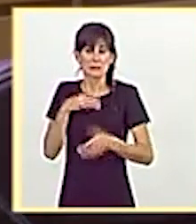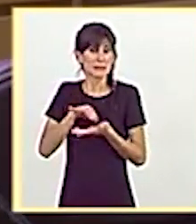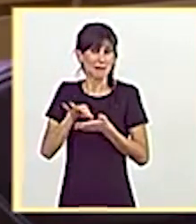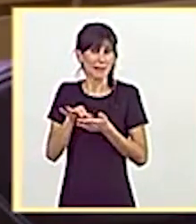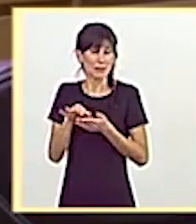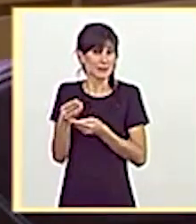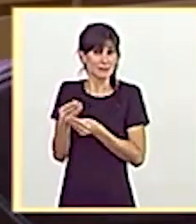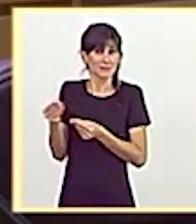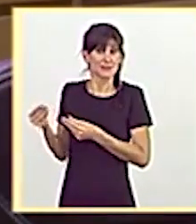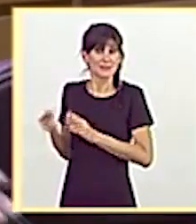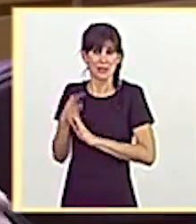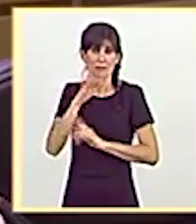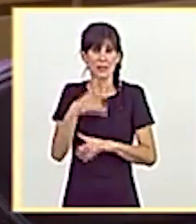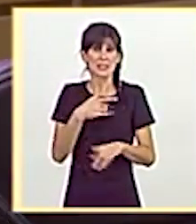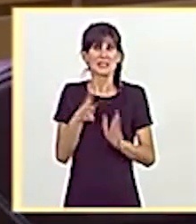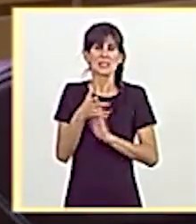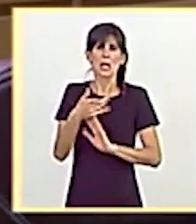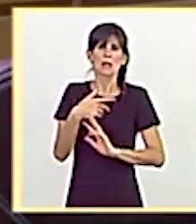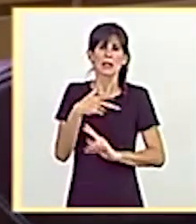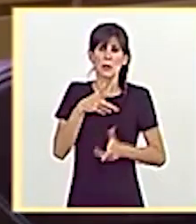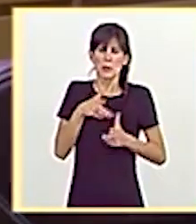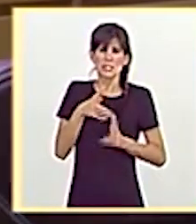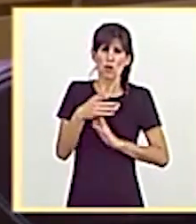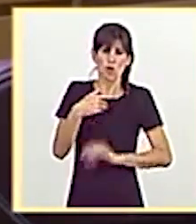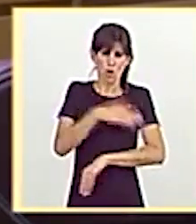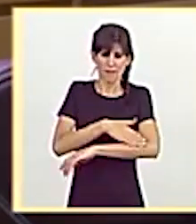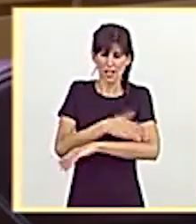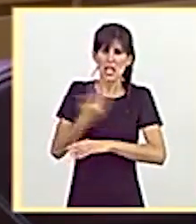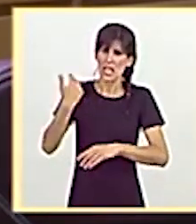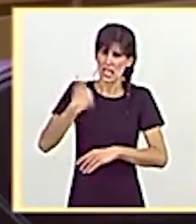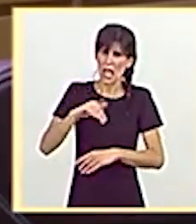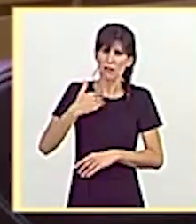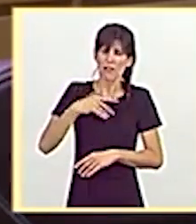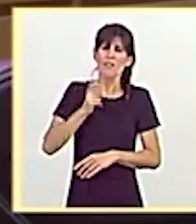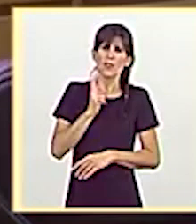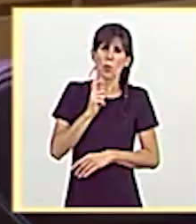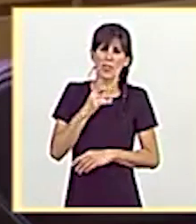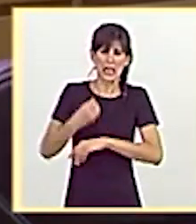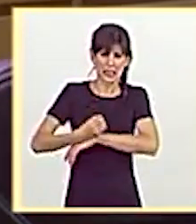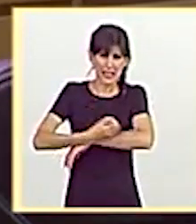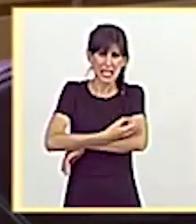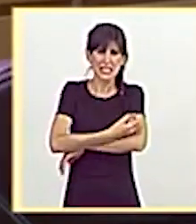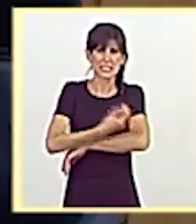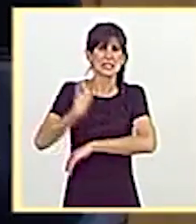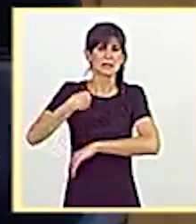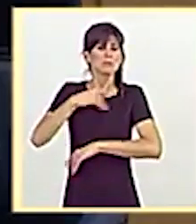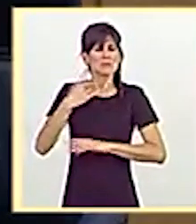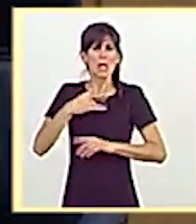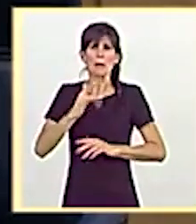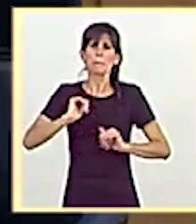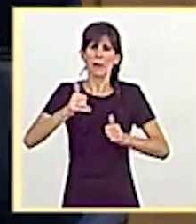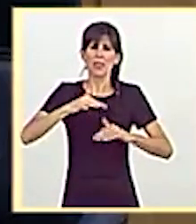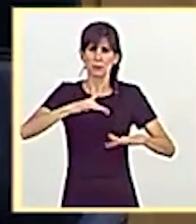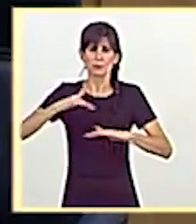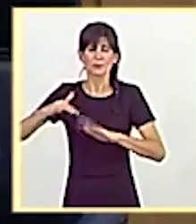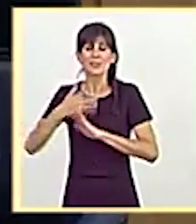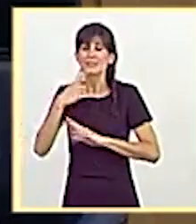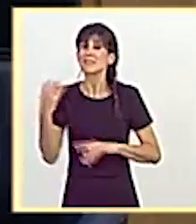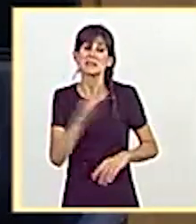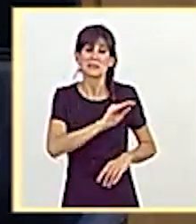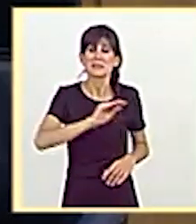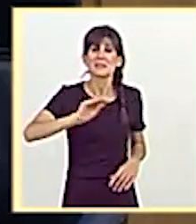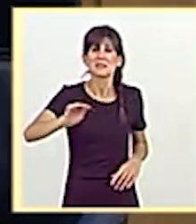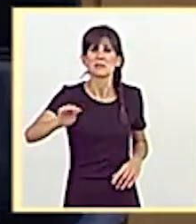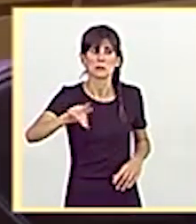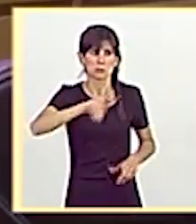al que no es competente, decir, al Gobierno vasco que ya restableció sus frecuencias de trenes de las líneas Euskotren. A usted le interpelan, por lo